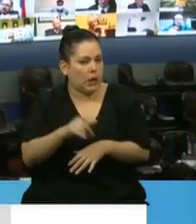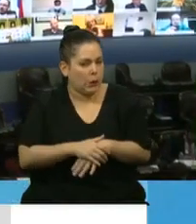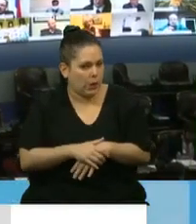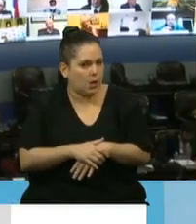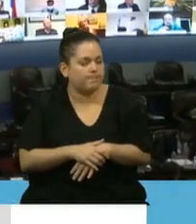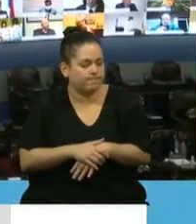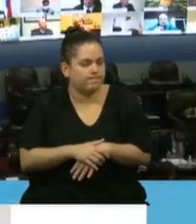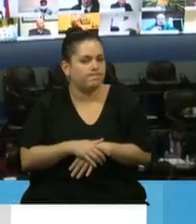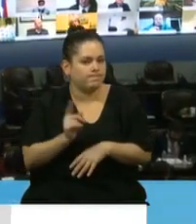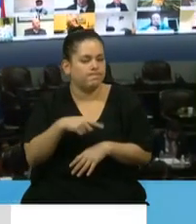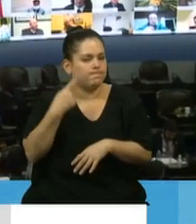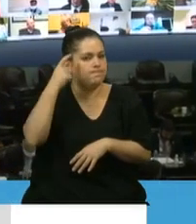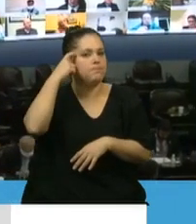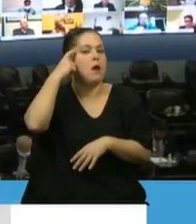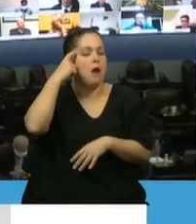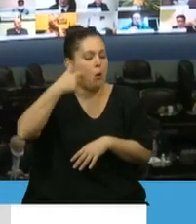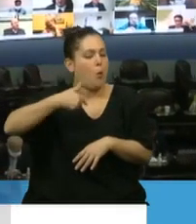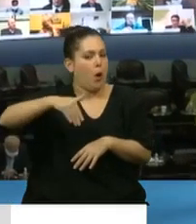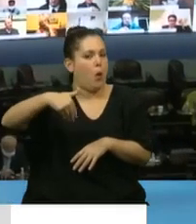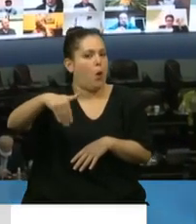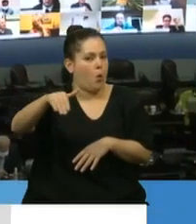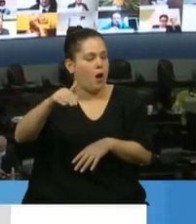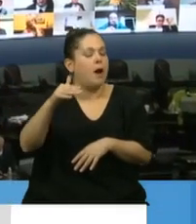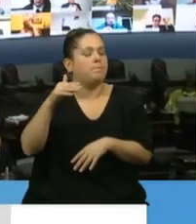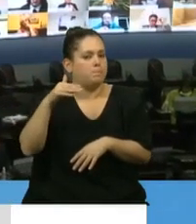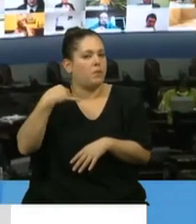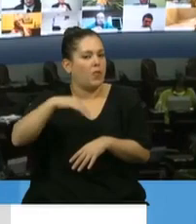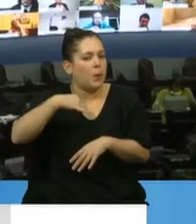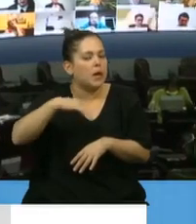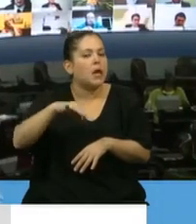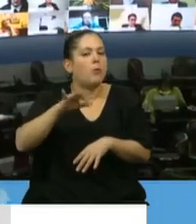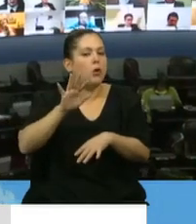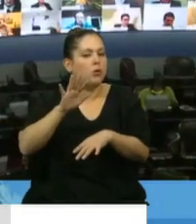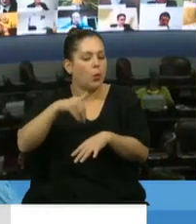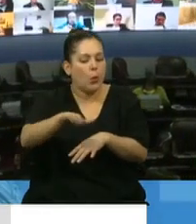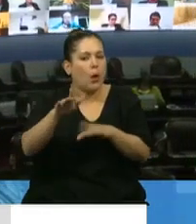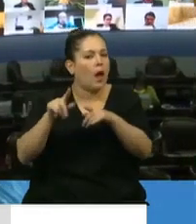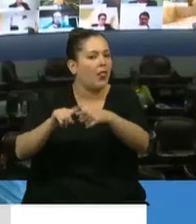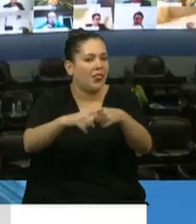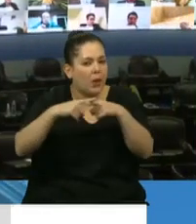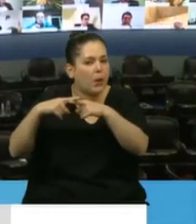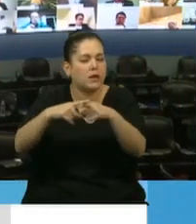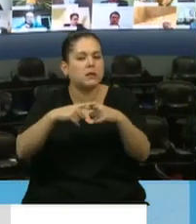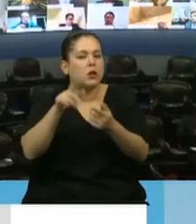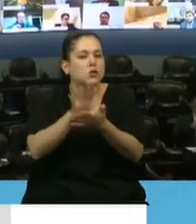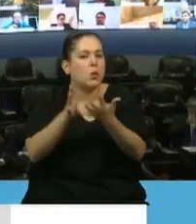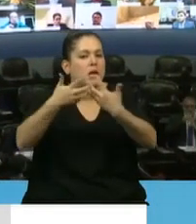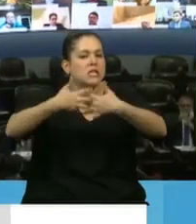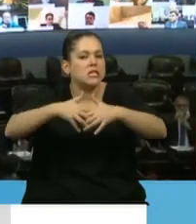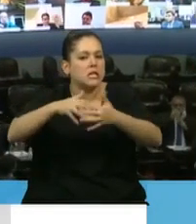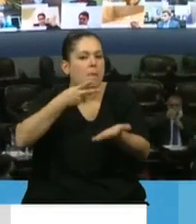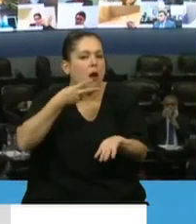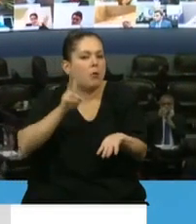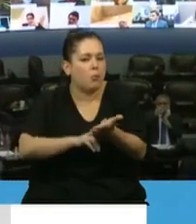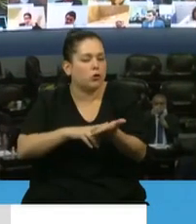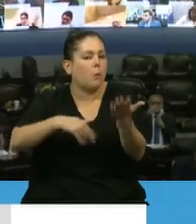atención de que muy pronto deberíamos estar también debatiendo acerca de un sistema tributario mucho